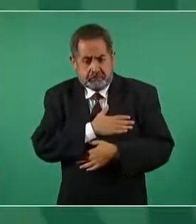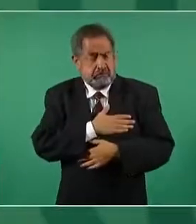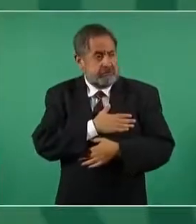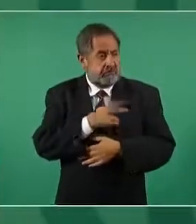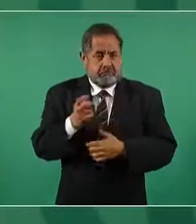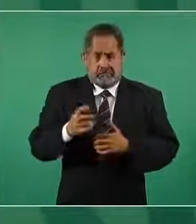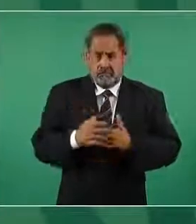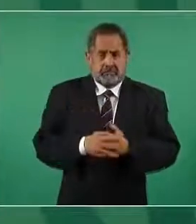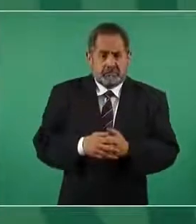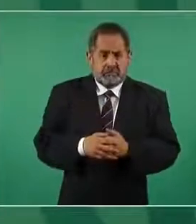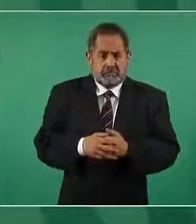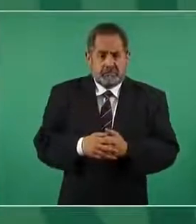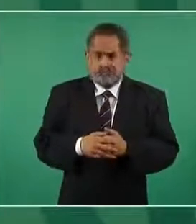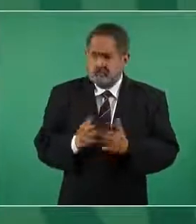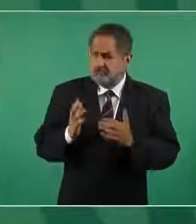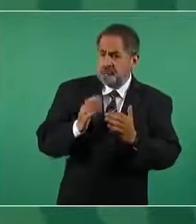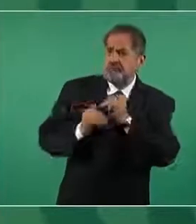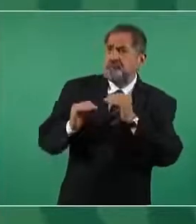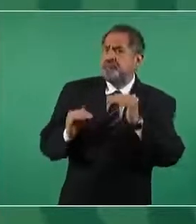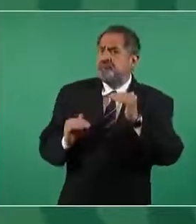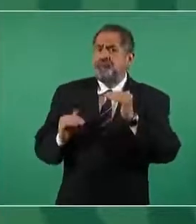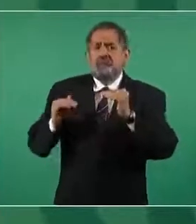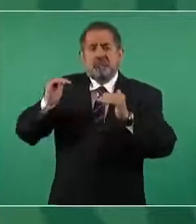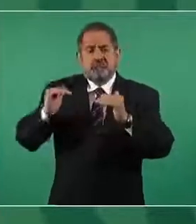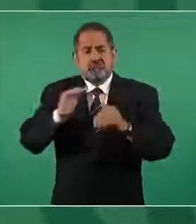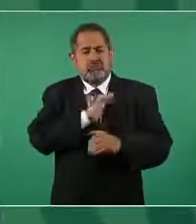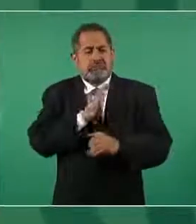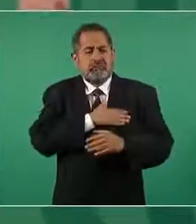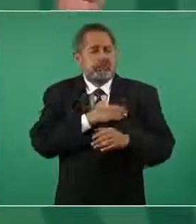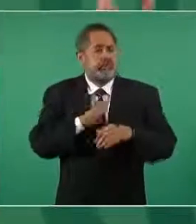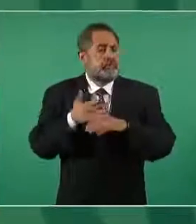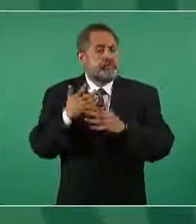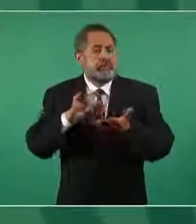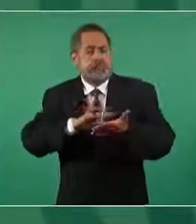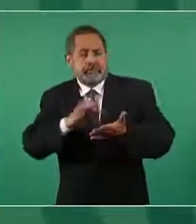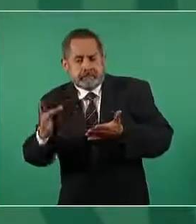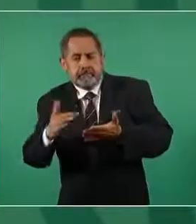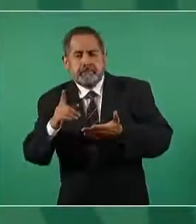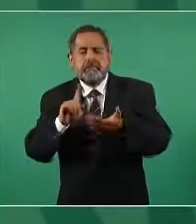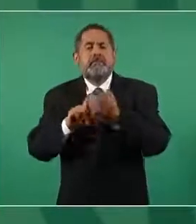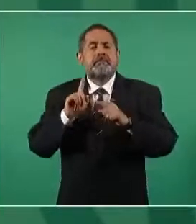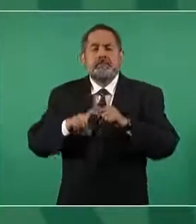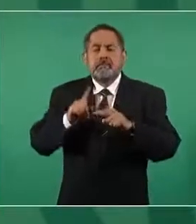su crecimiento se logra partir